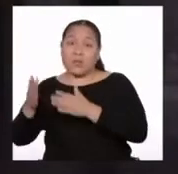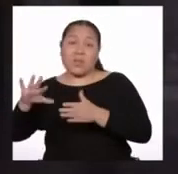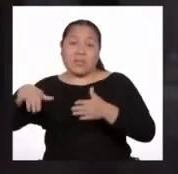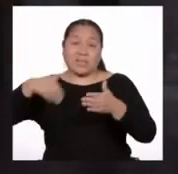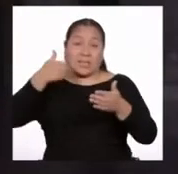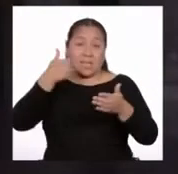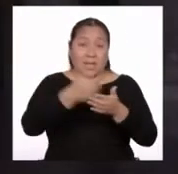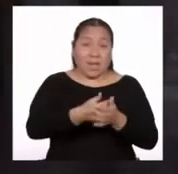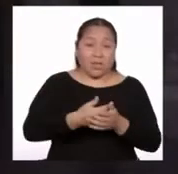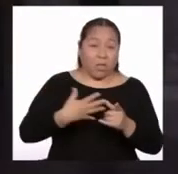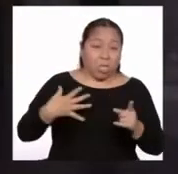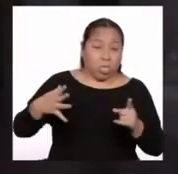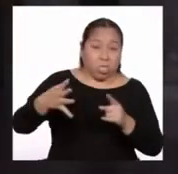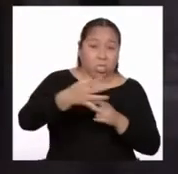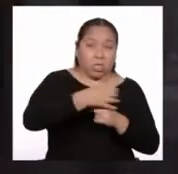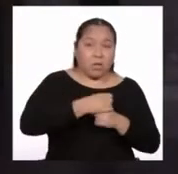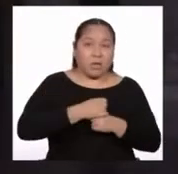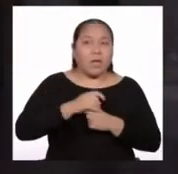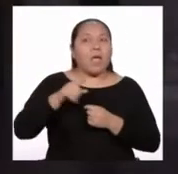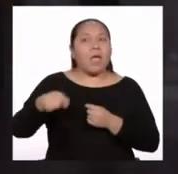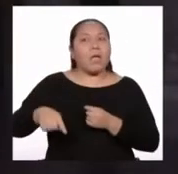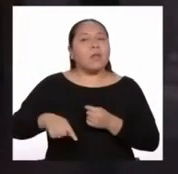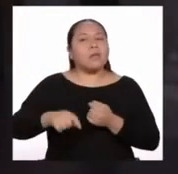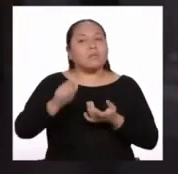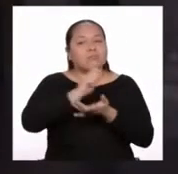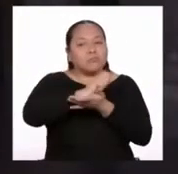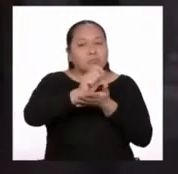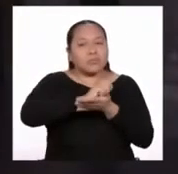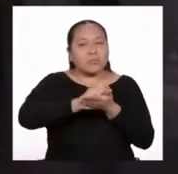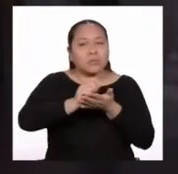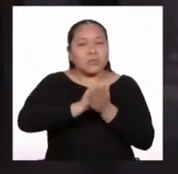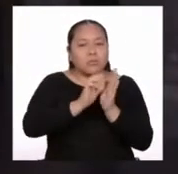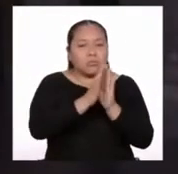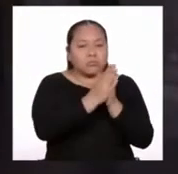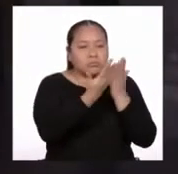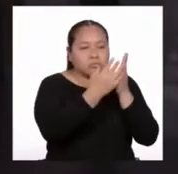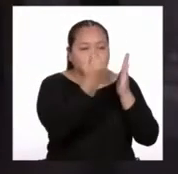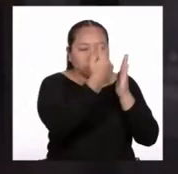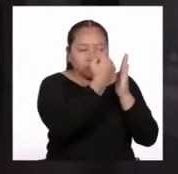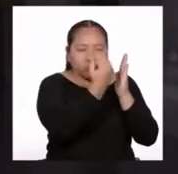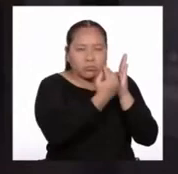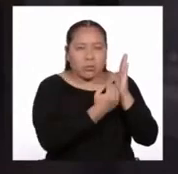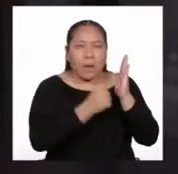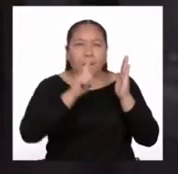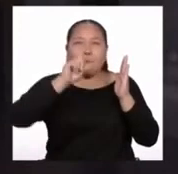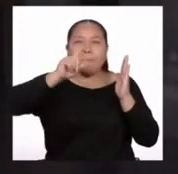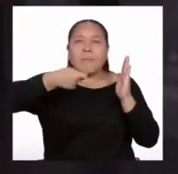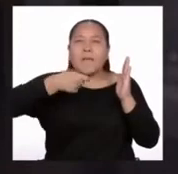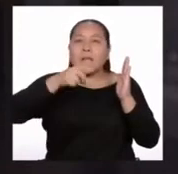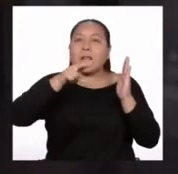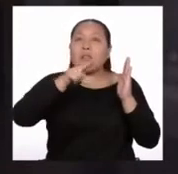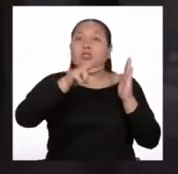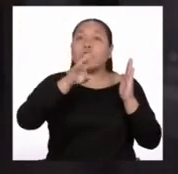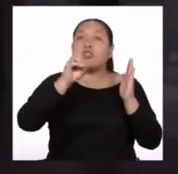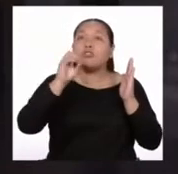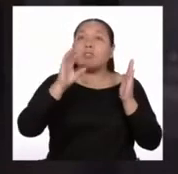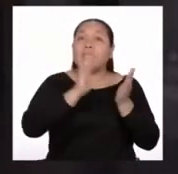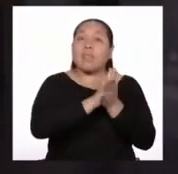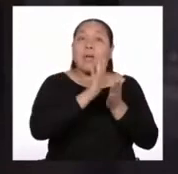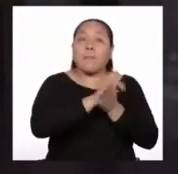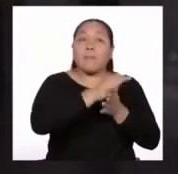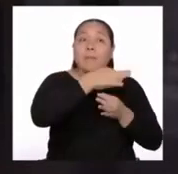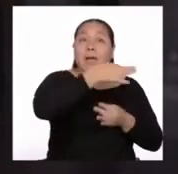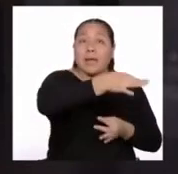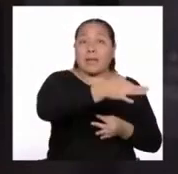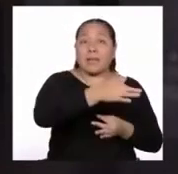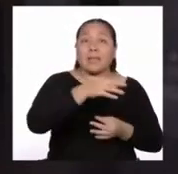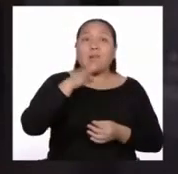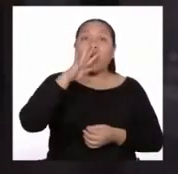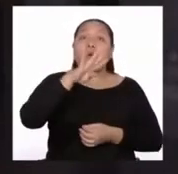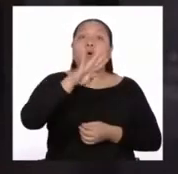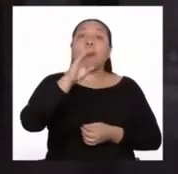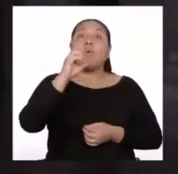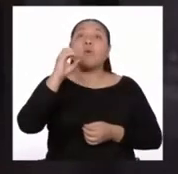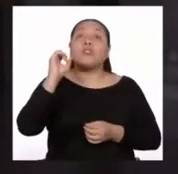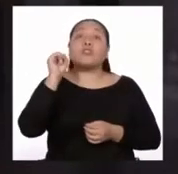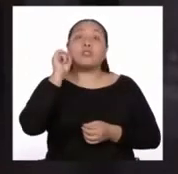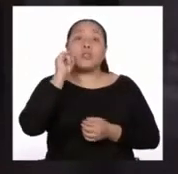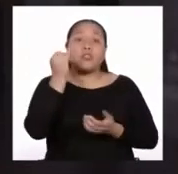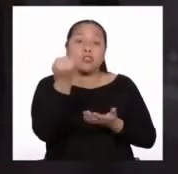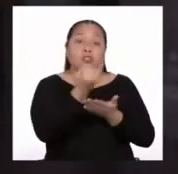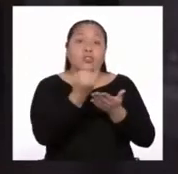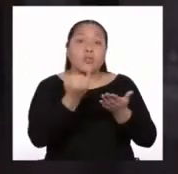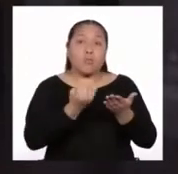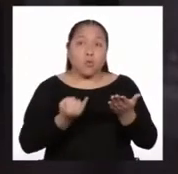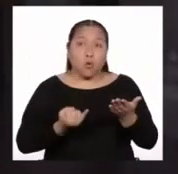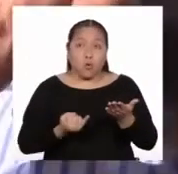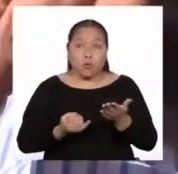de un manuscrito que tiene cerca de 1.200 páginas, de las cuales 400 son dibujos y